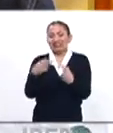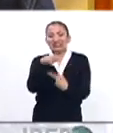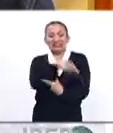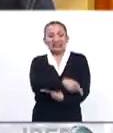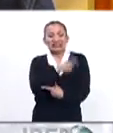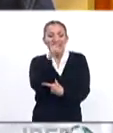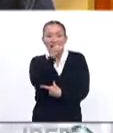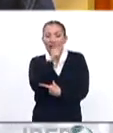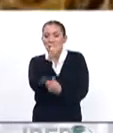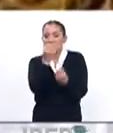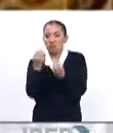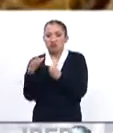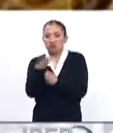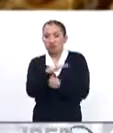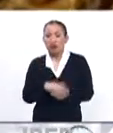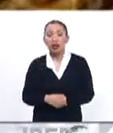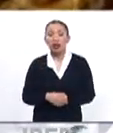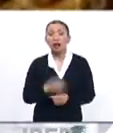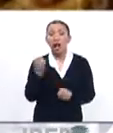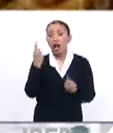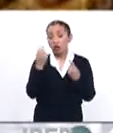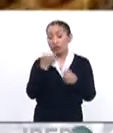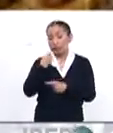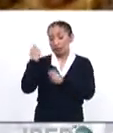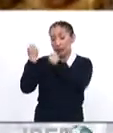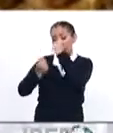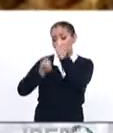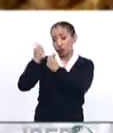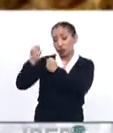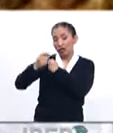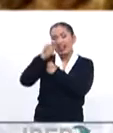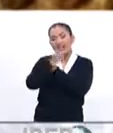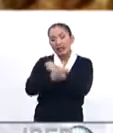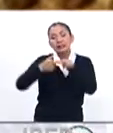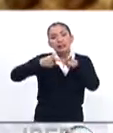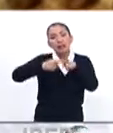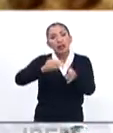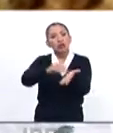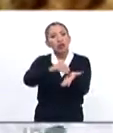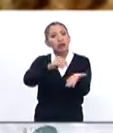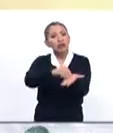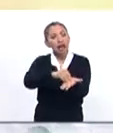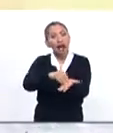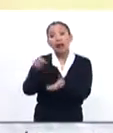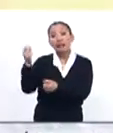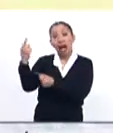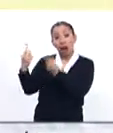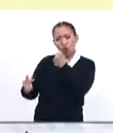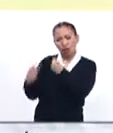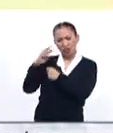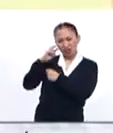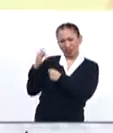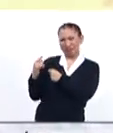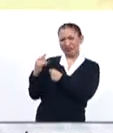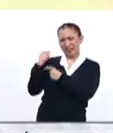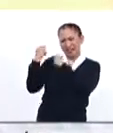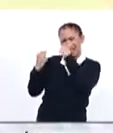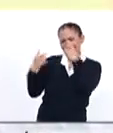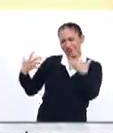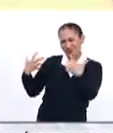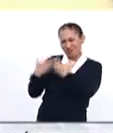lenguaje es mucho. Algunas de estas tradiciones se tratan de mantener hasta el día de hoy e incluso otras están